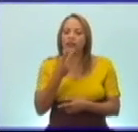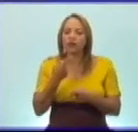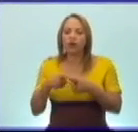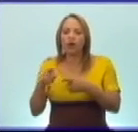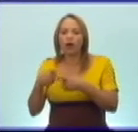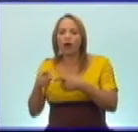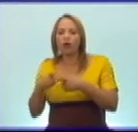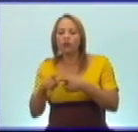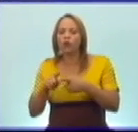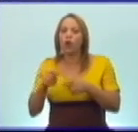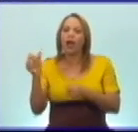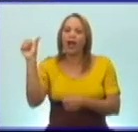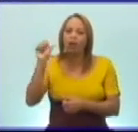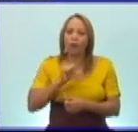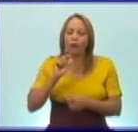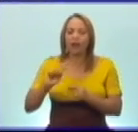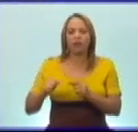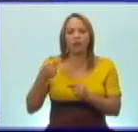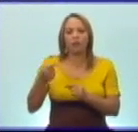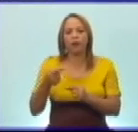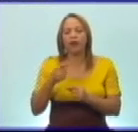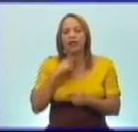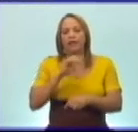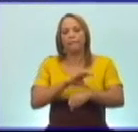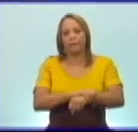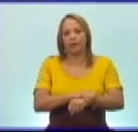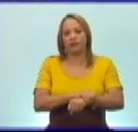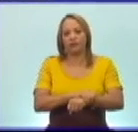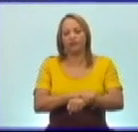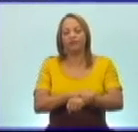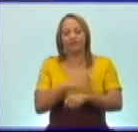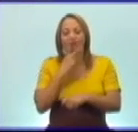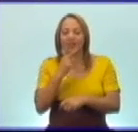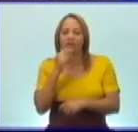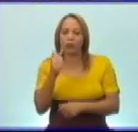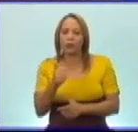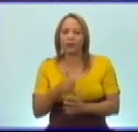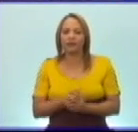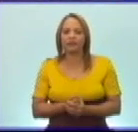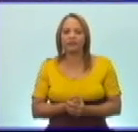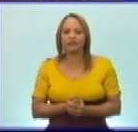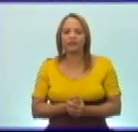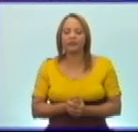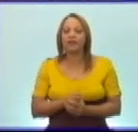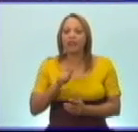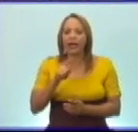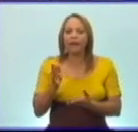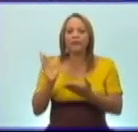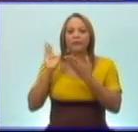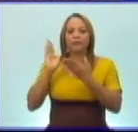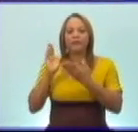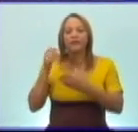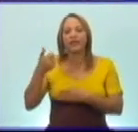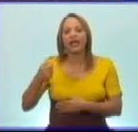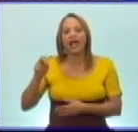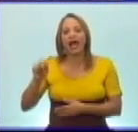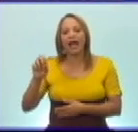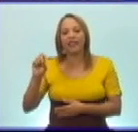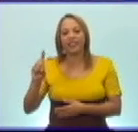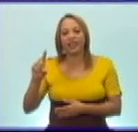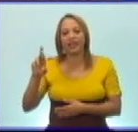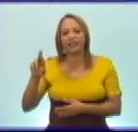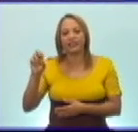a los mercenarios después que fueron hechos prisioneros. Y aquí le presentamos a Andrés Castillo